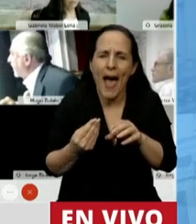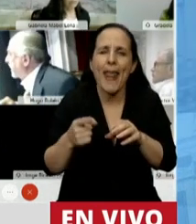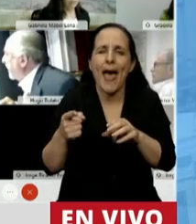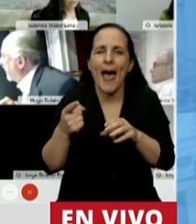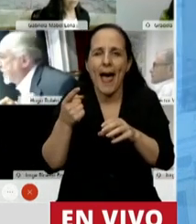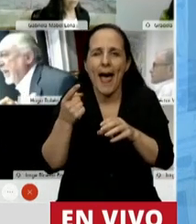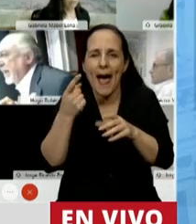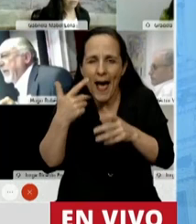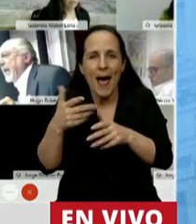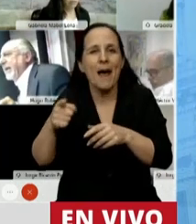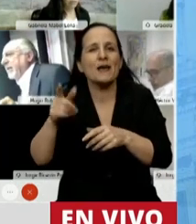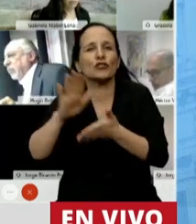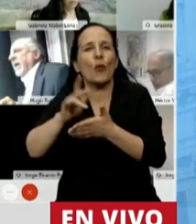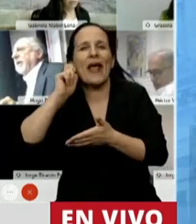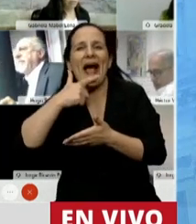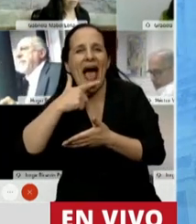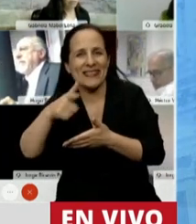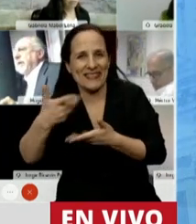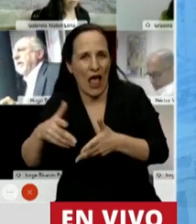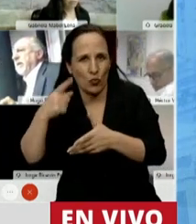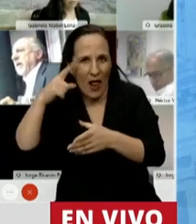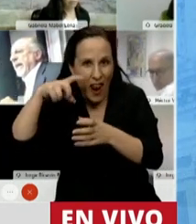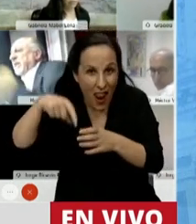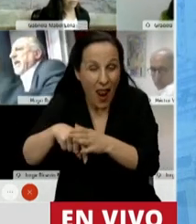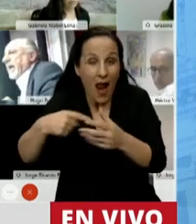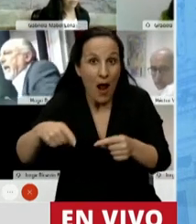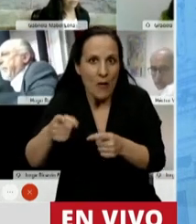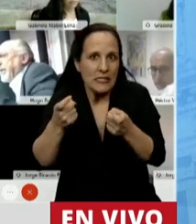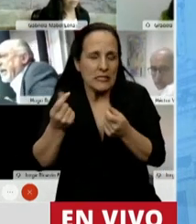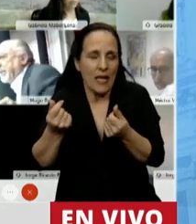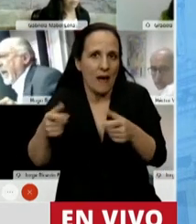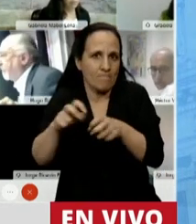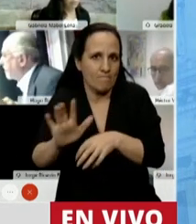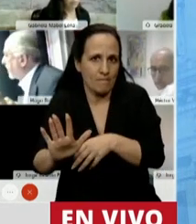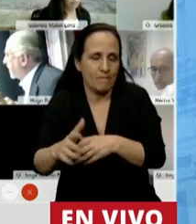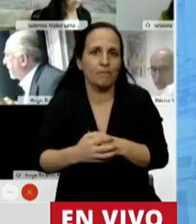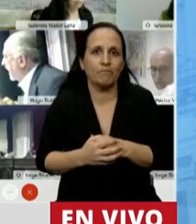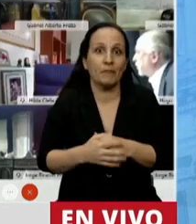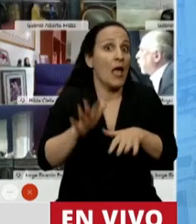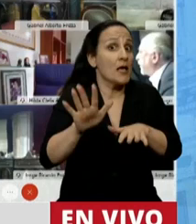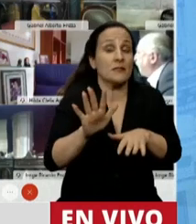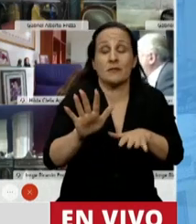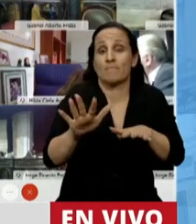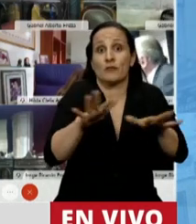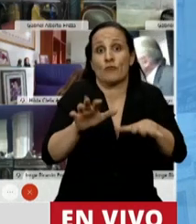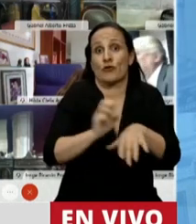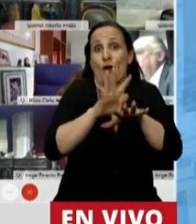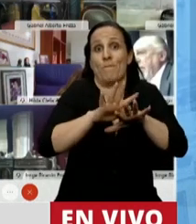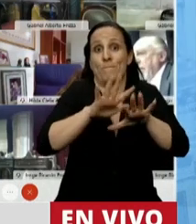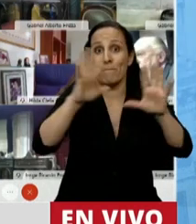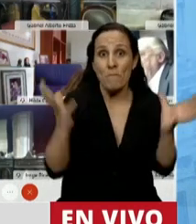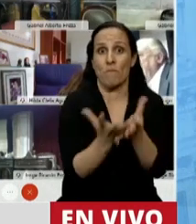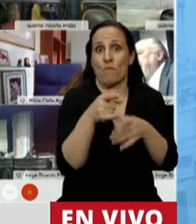que se está planteando para el gas natural. Esta es la pandemia. Esto es en el mundo.